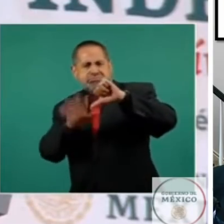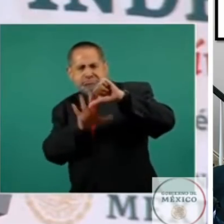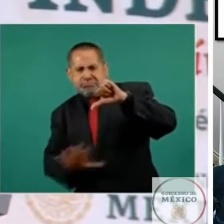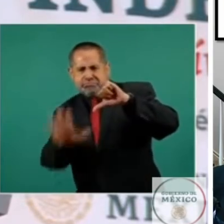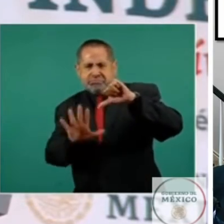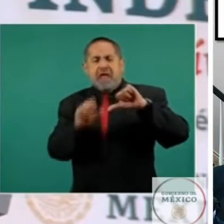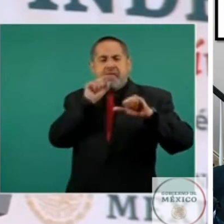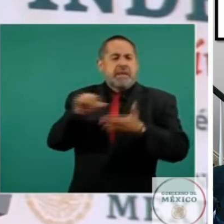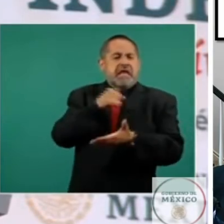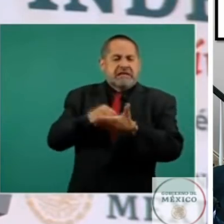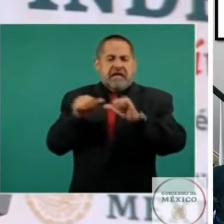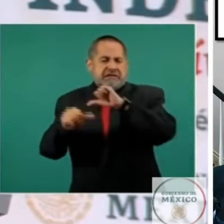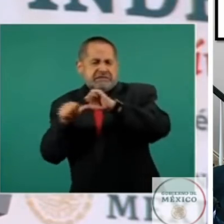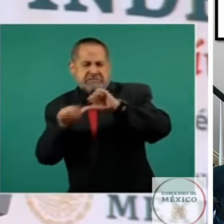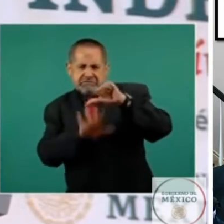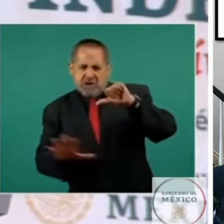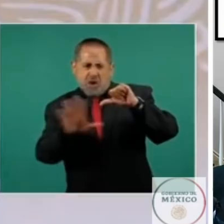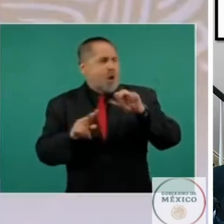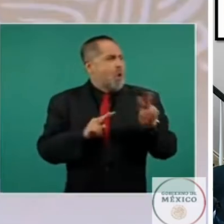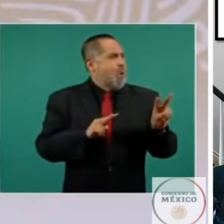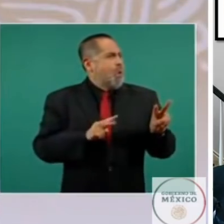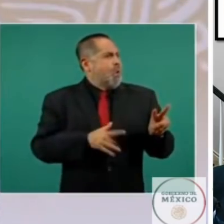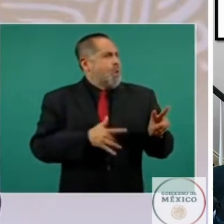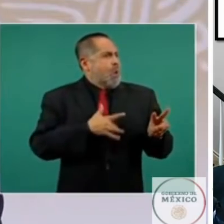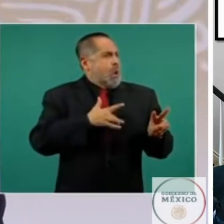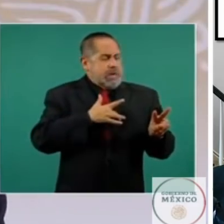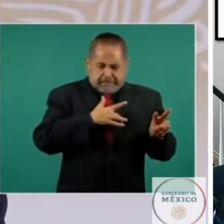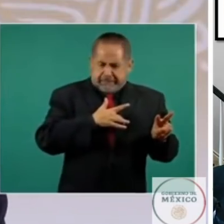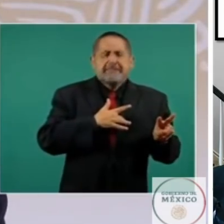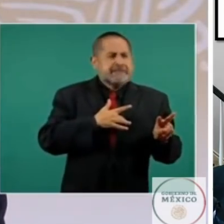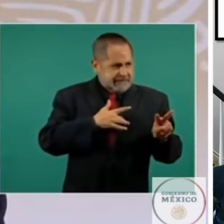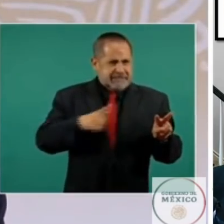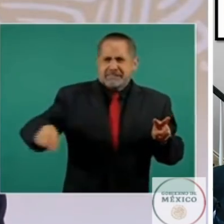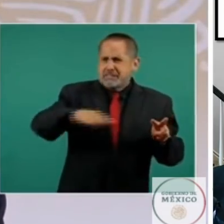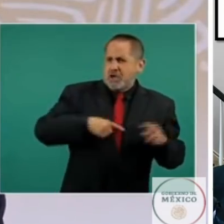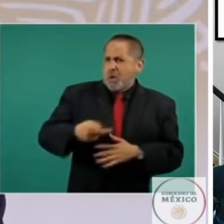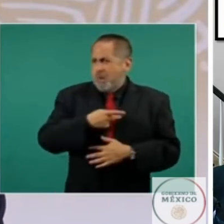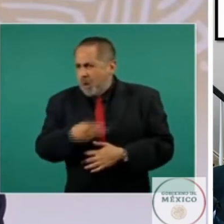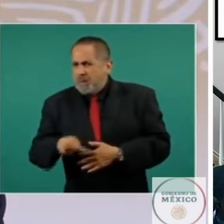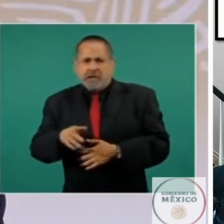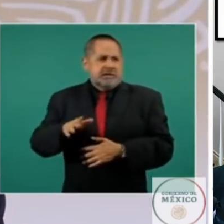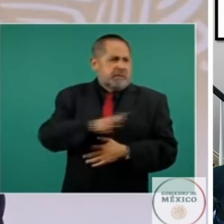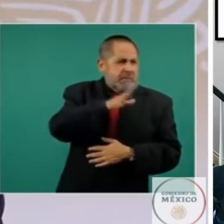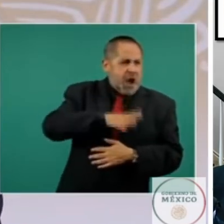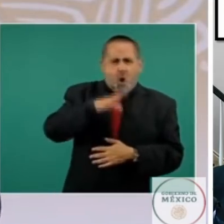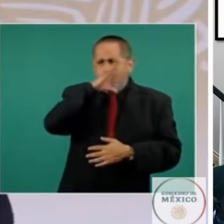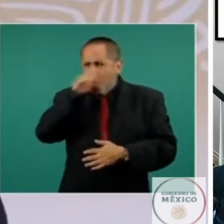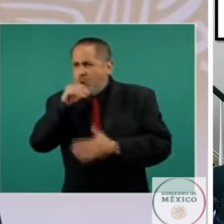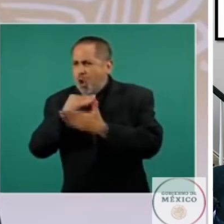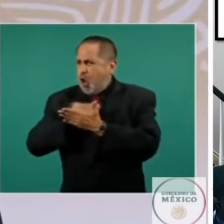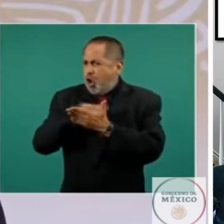las Antillas. Reivindicaba a todos los sectores criollos pobres, blancos, negros y mulatos,